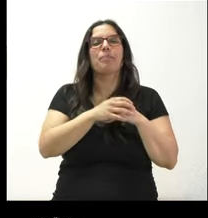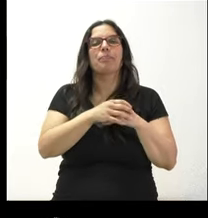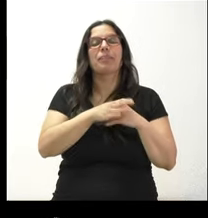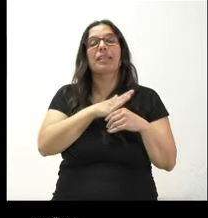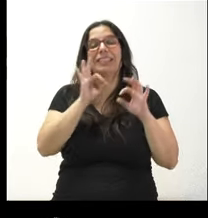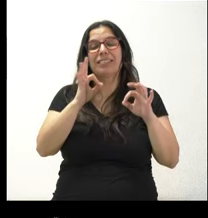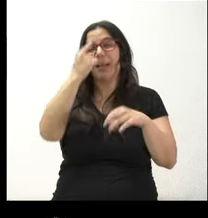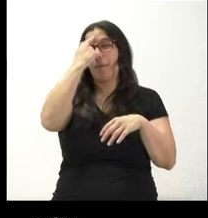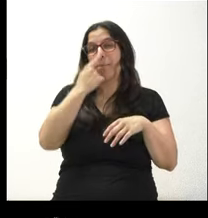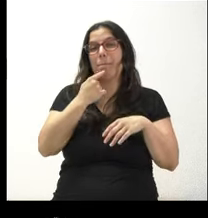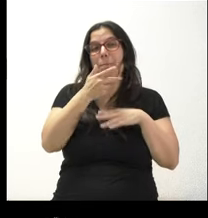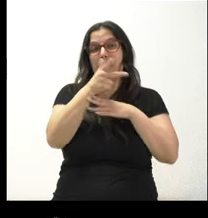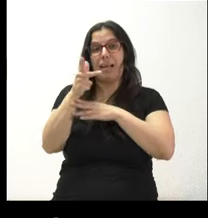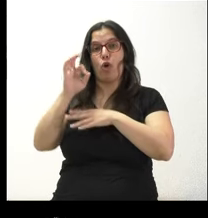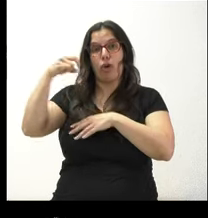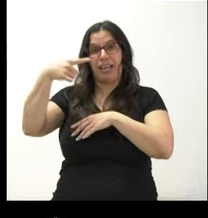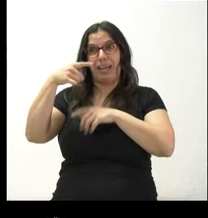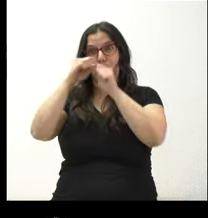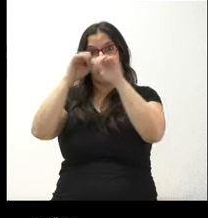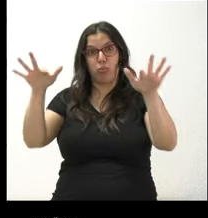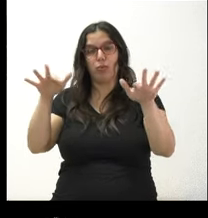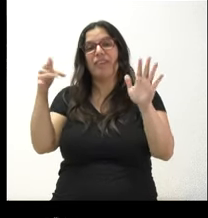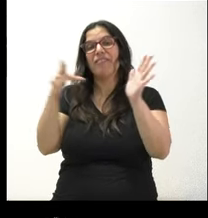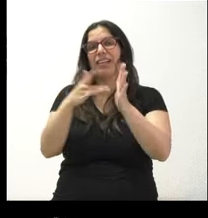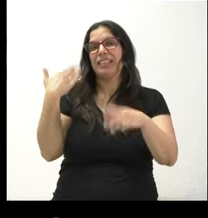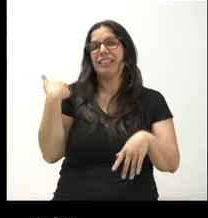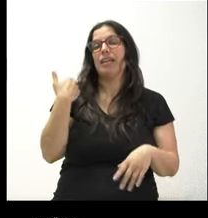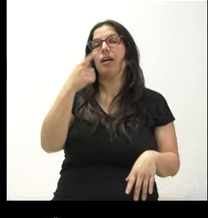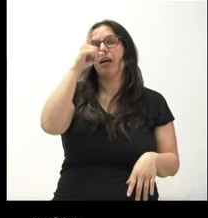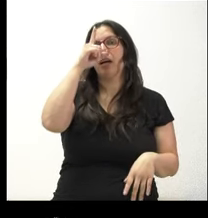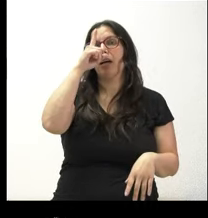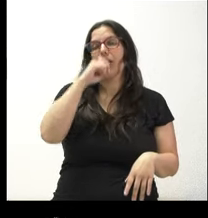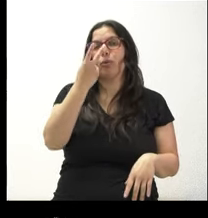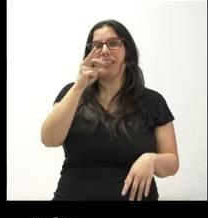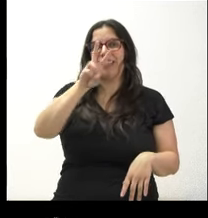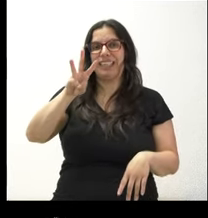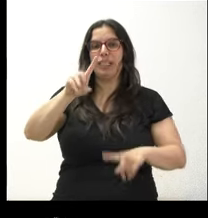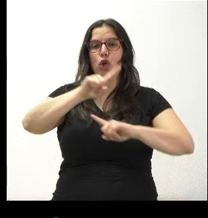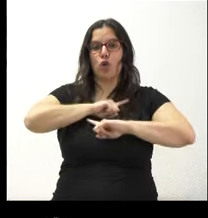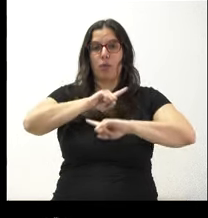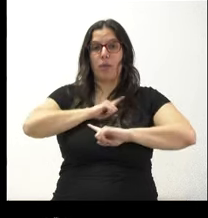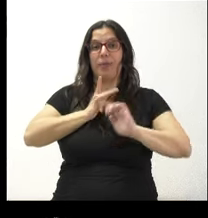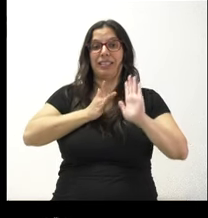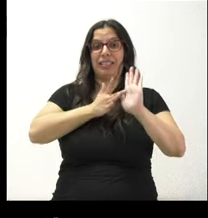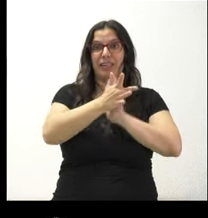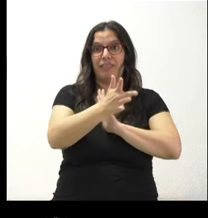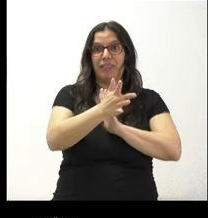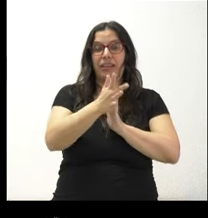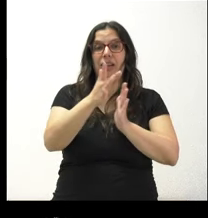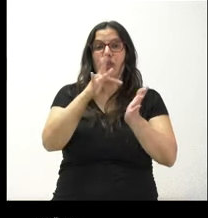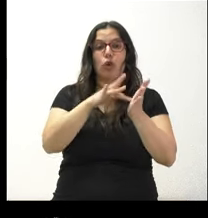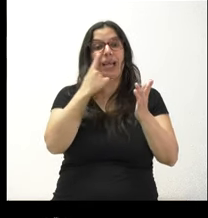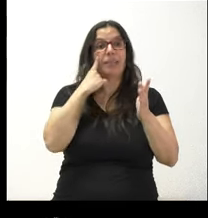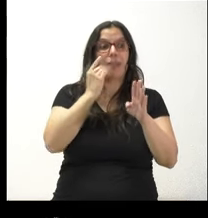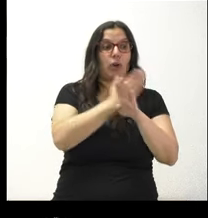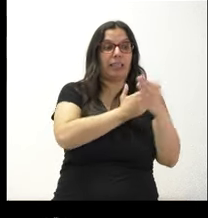imágenes presentadas por la ANG en esta ocasión están fechadas en noviembre de 2023, que son unos días después de que se produjera, supuestamente, una inspección por parte